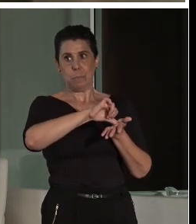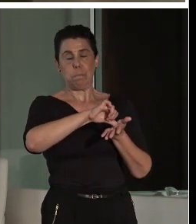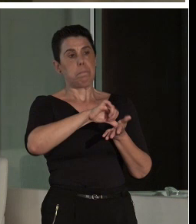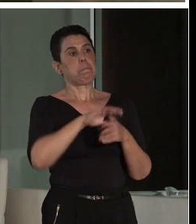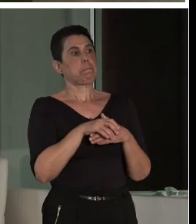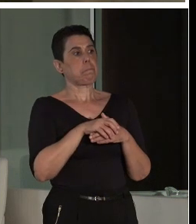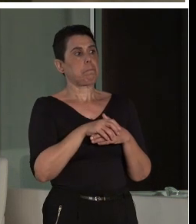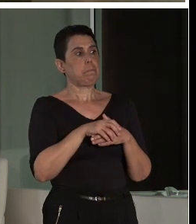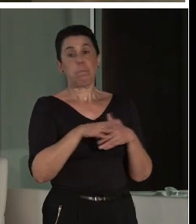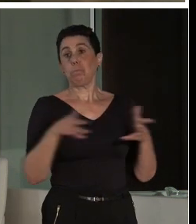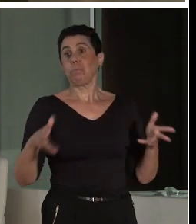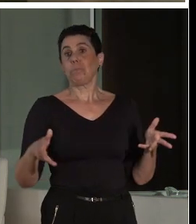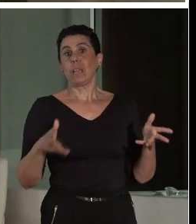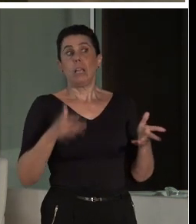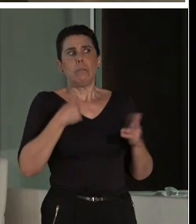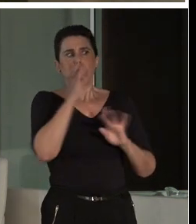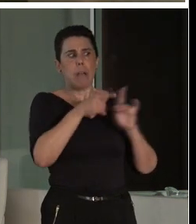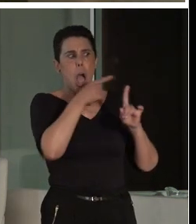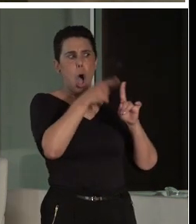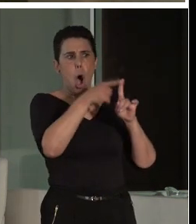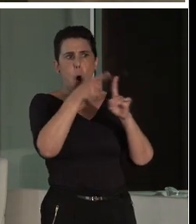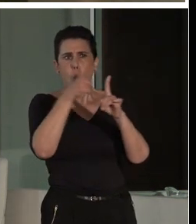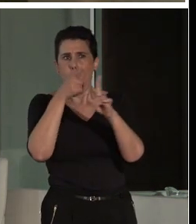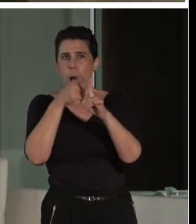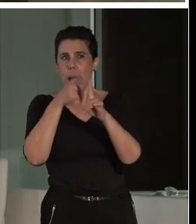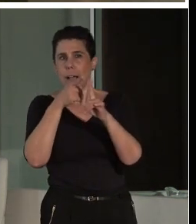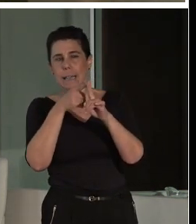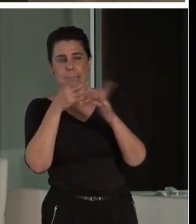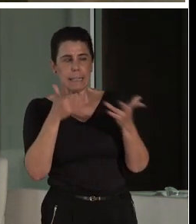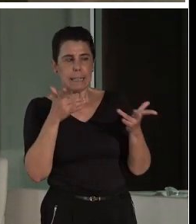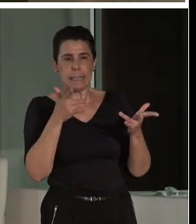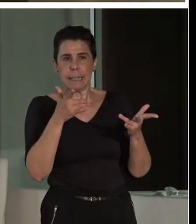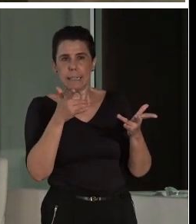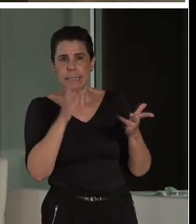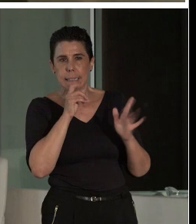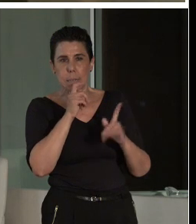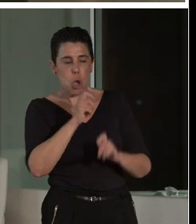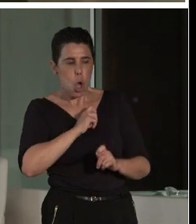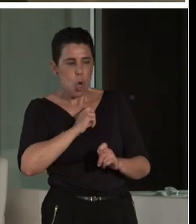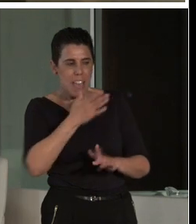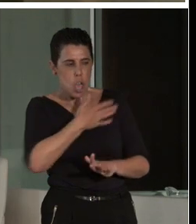Por lo tanto, claro, estos objetivos nos hacen que miremos el patrimonio desde un punto de vista integral.